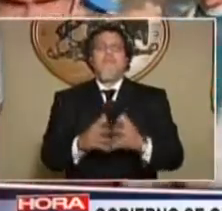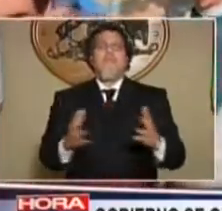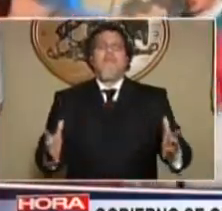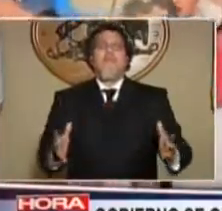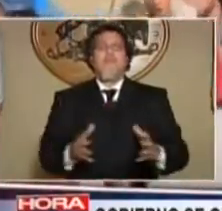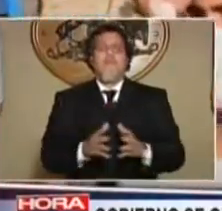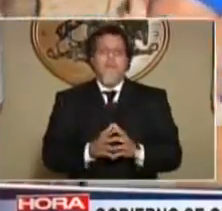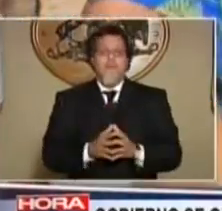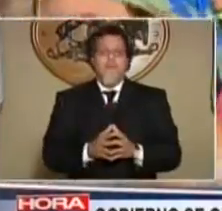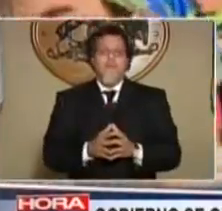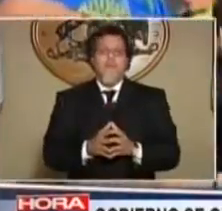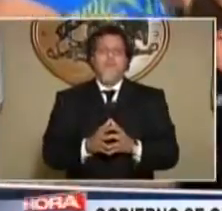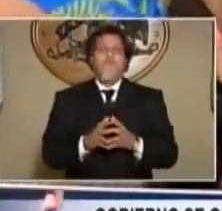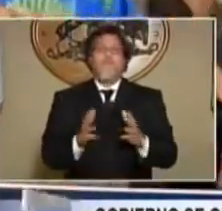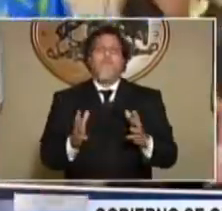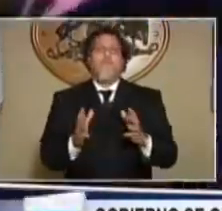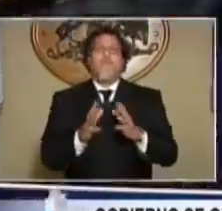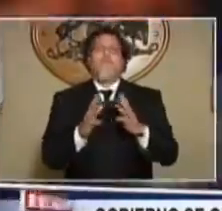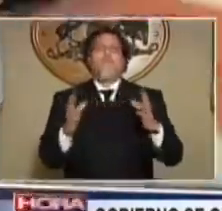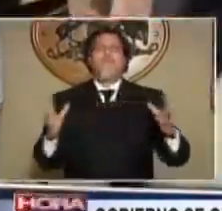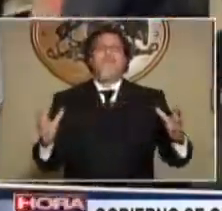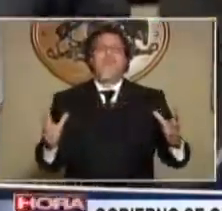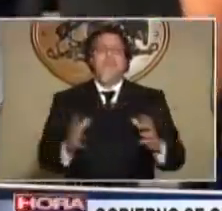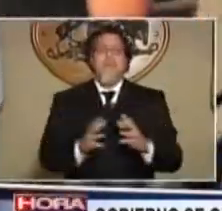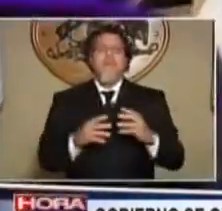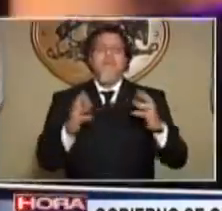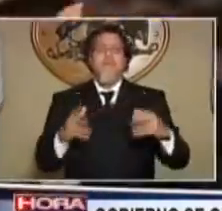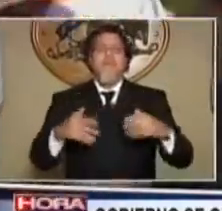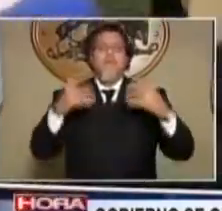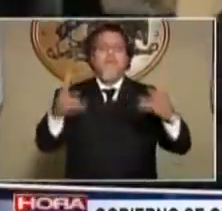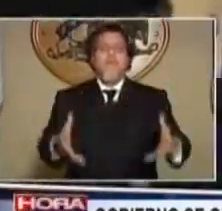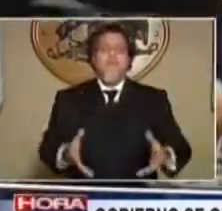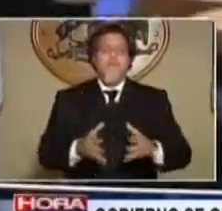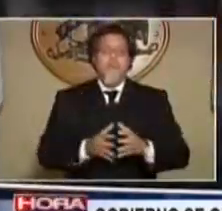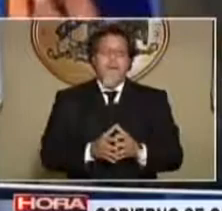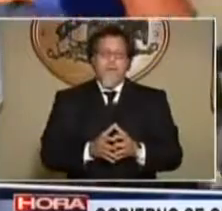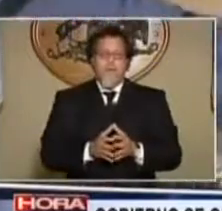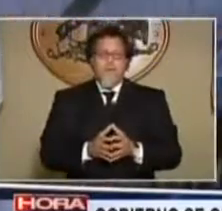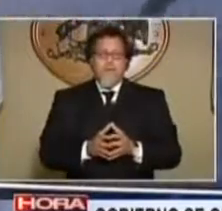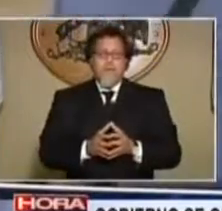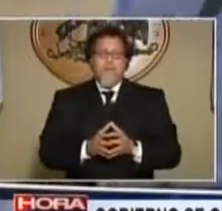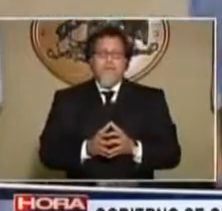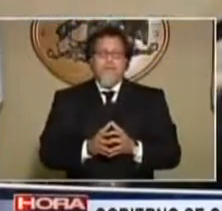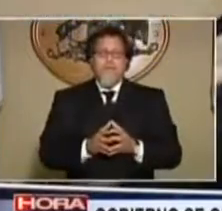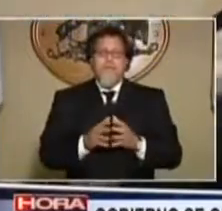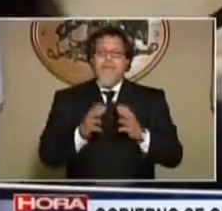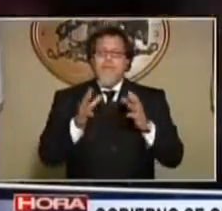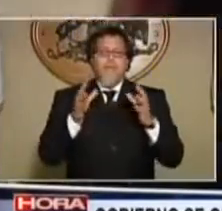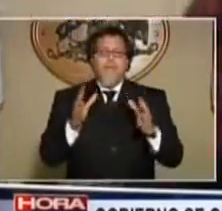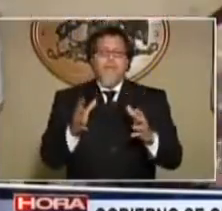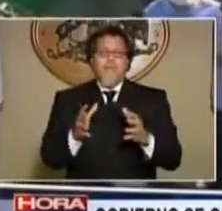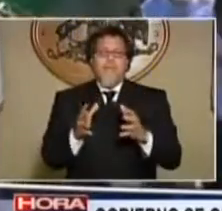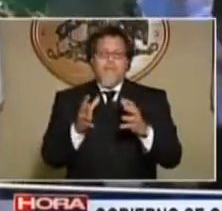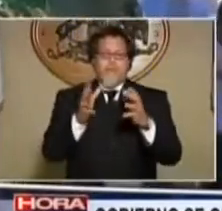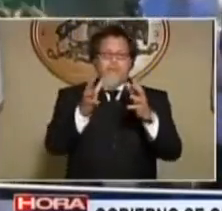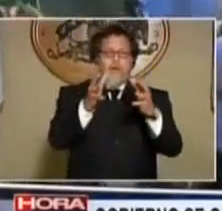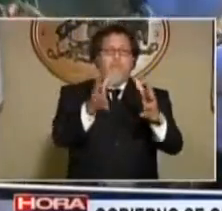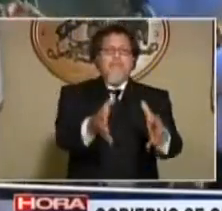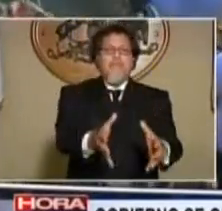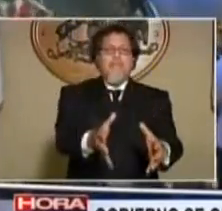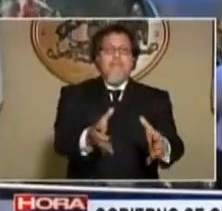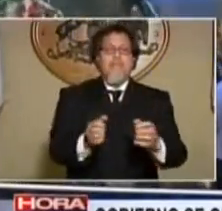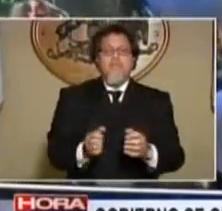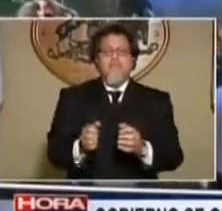se les exige que se establezcan cortafuegos. O eso es una responsabilidad solamente del Estado, incluido en terrenos privados. Entonces, cuando uno dice